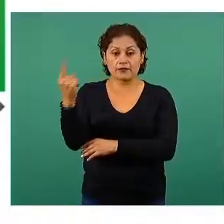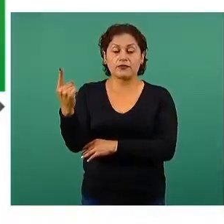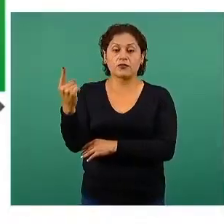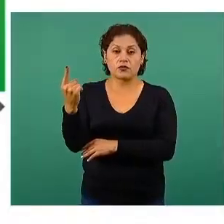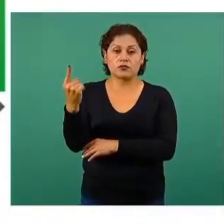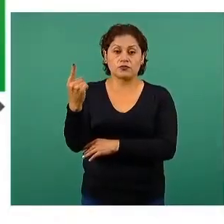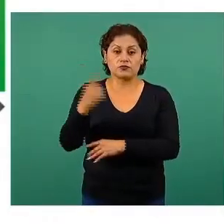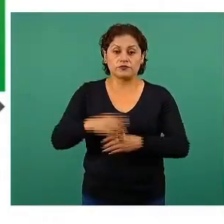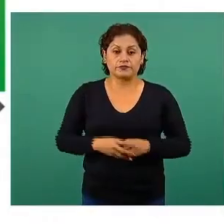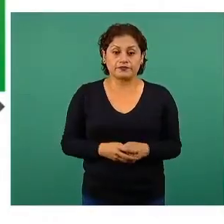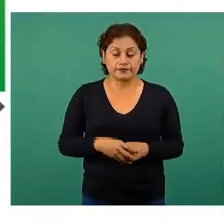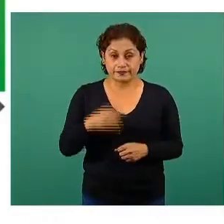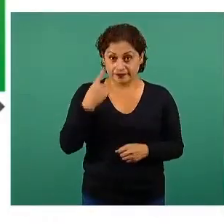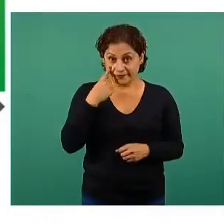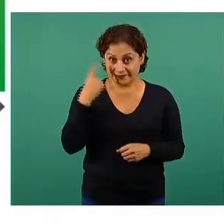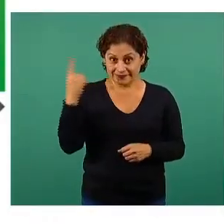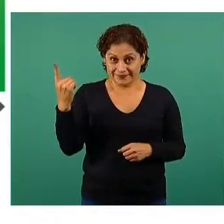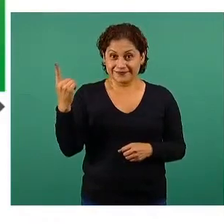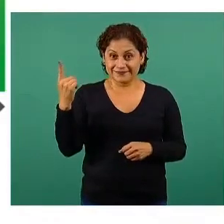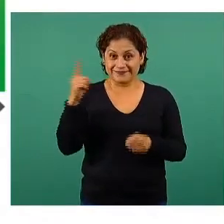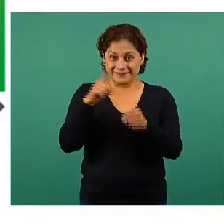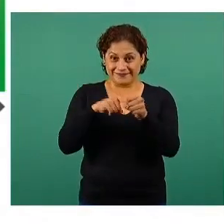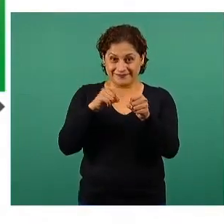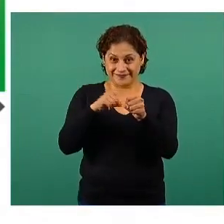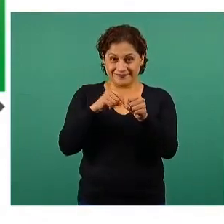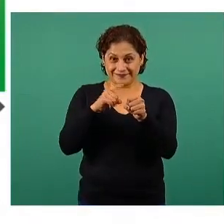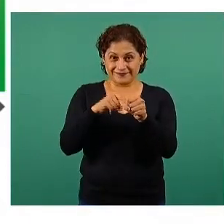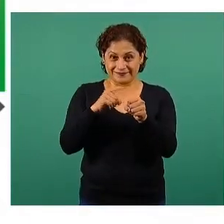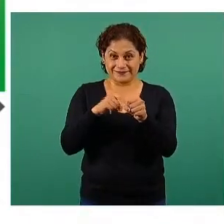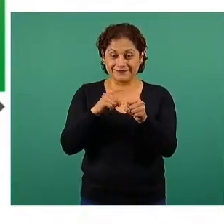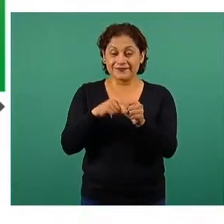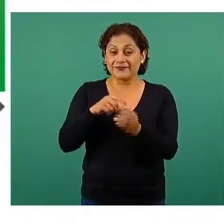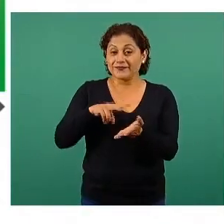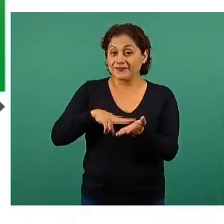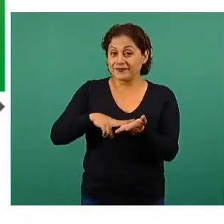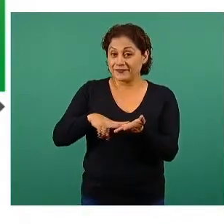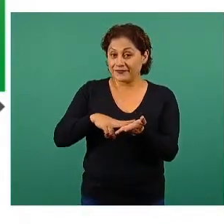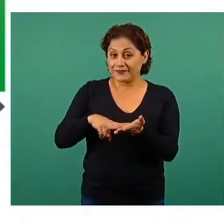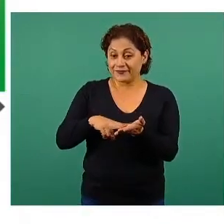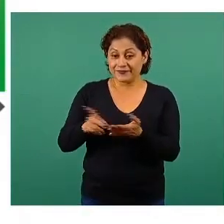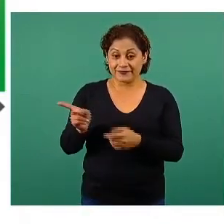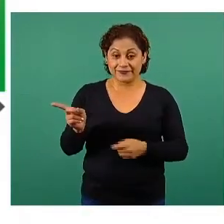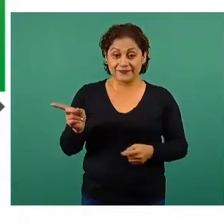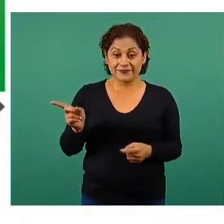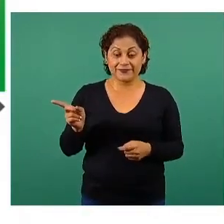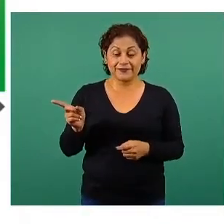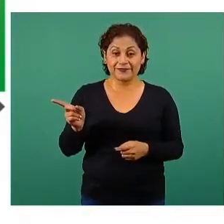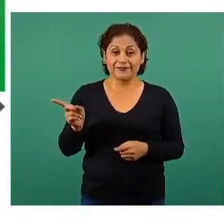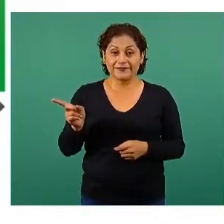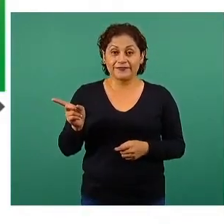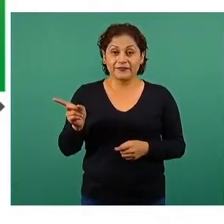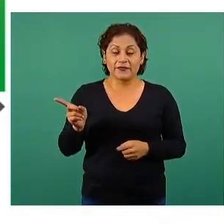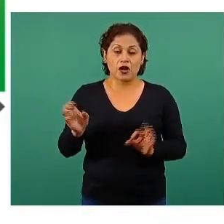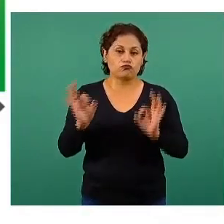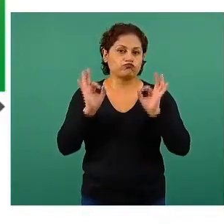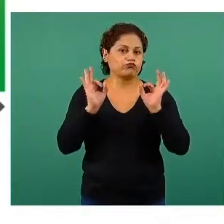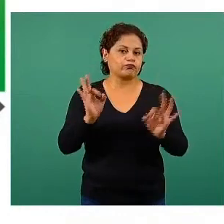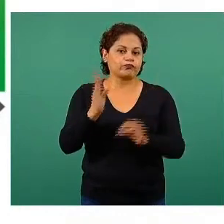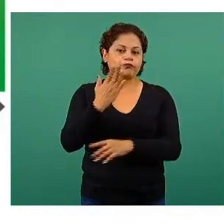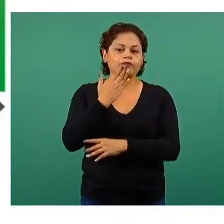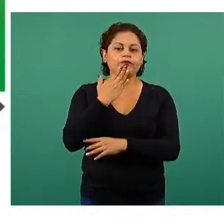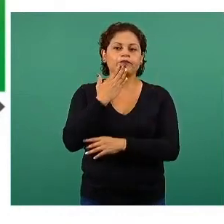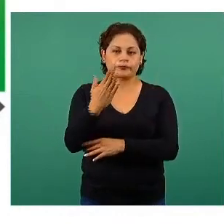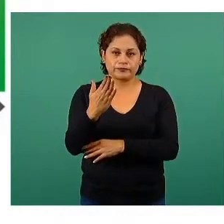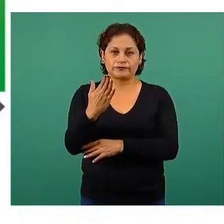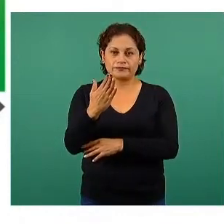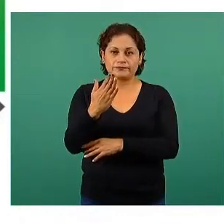en verde, pueden ver la salud ideal. De la parte de